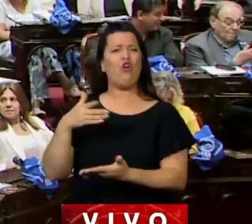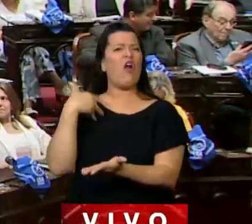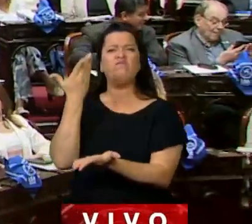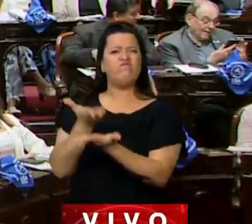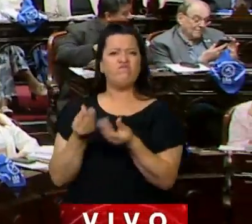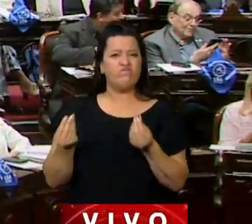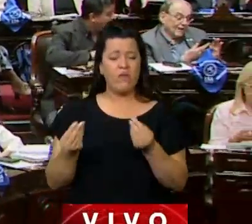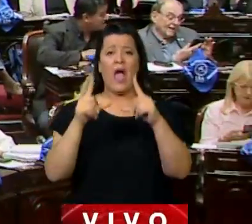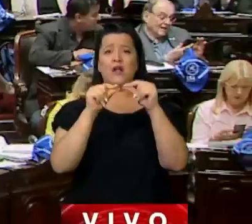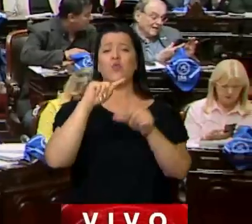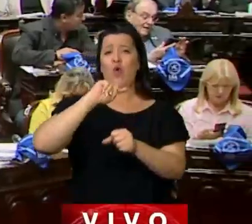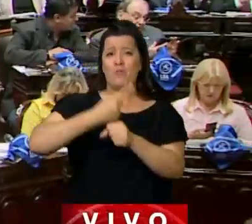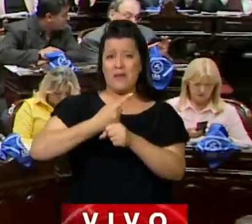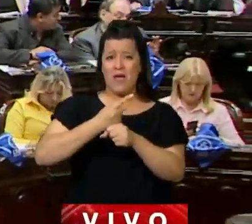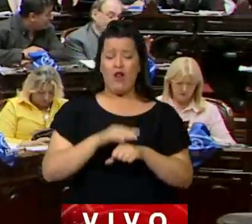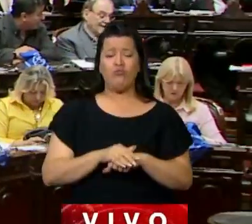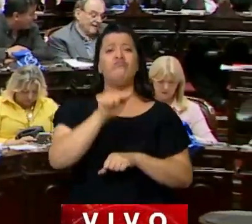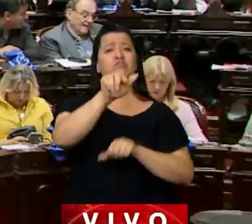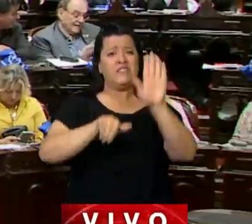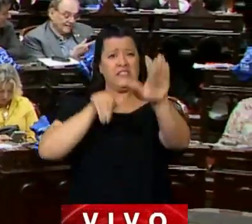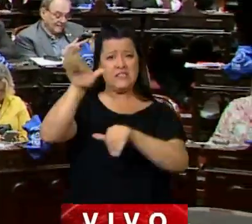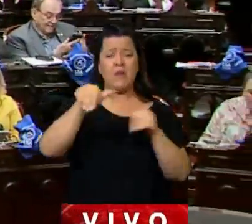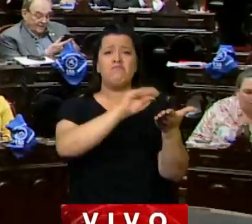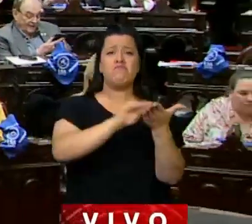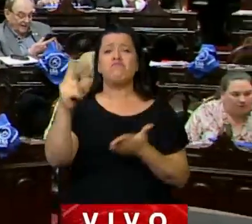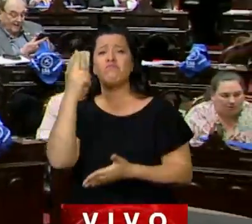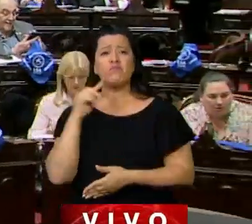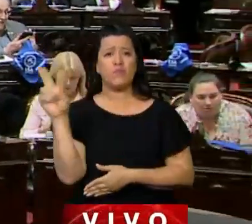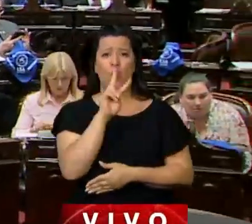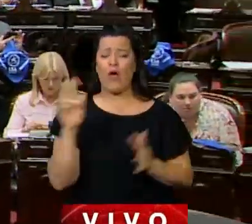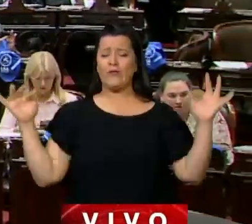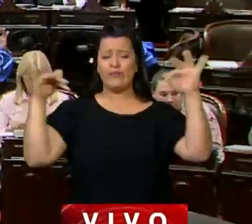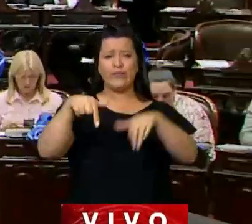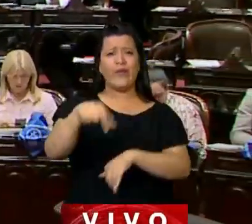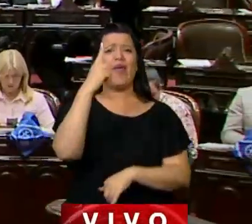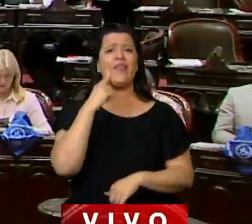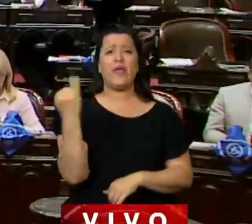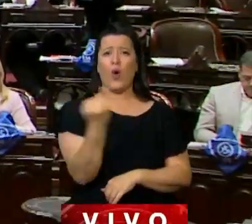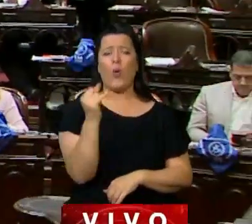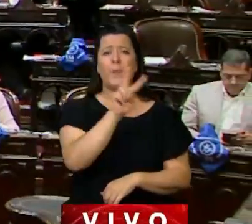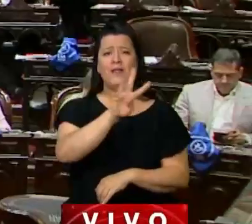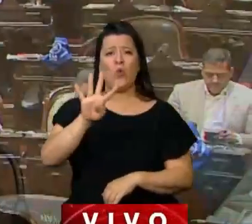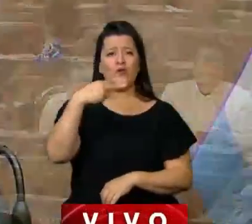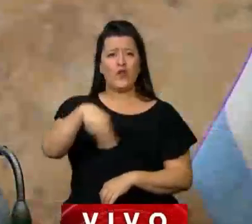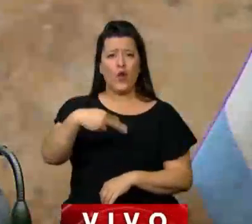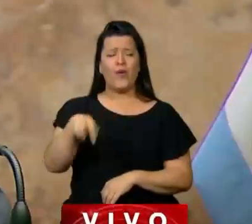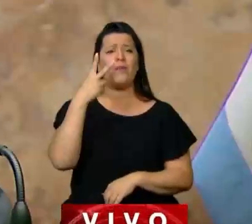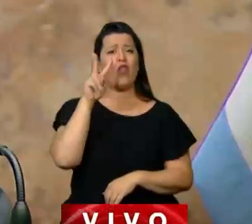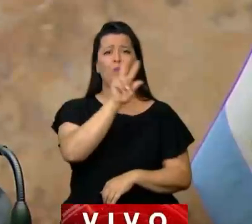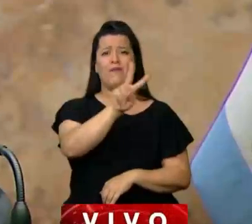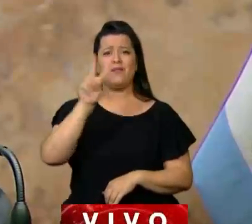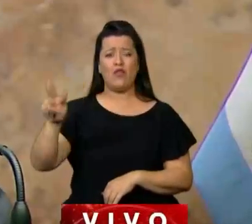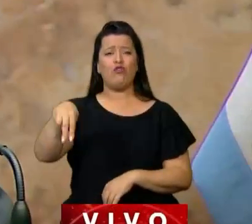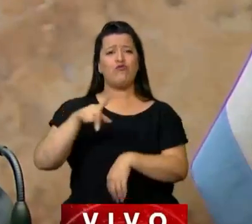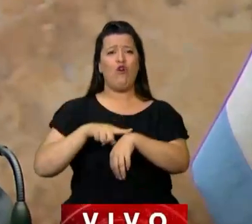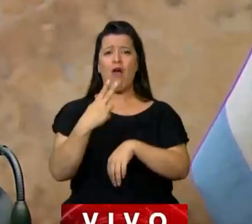Artículo primero, citar a las diputadas y a los diputados para el día jueves 24 de noviembre de 2022 a las